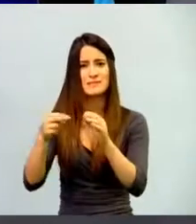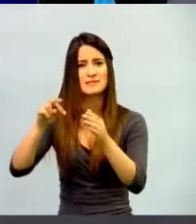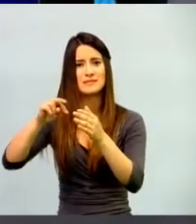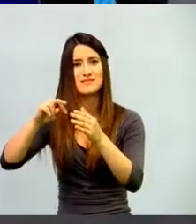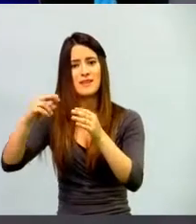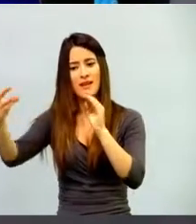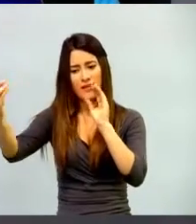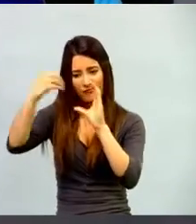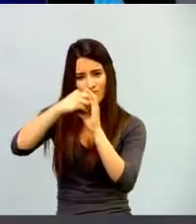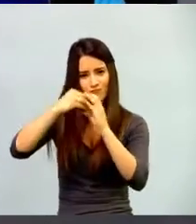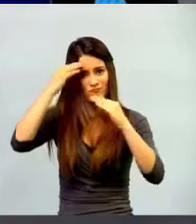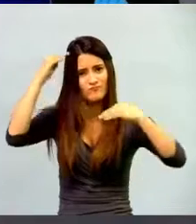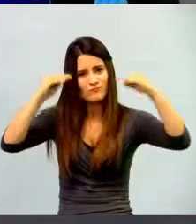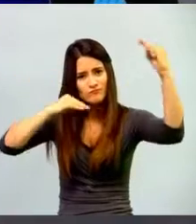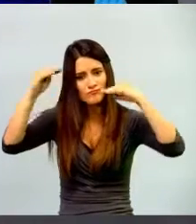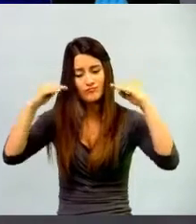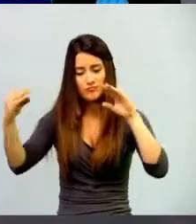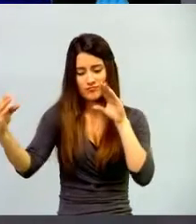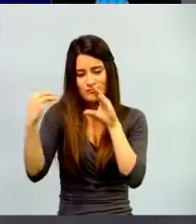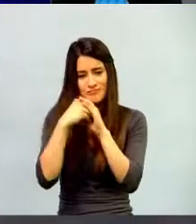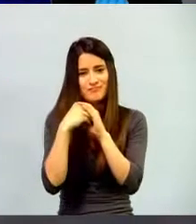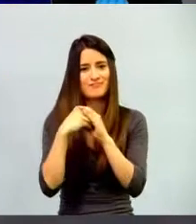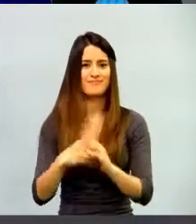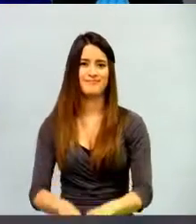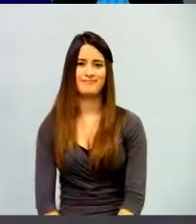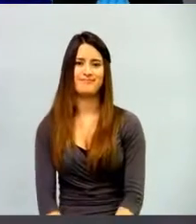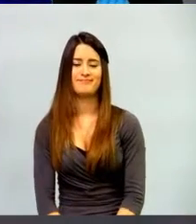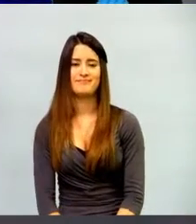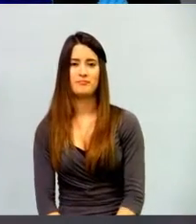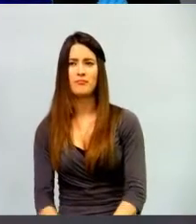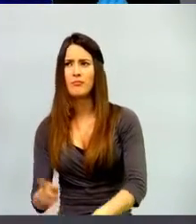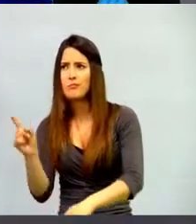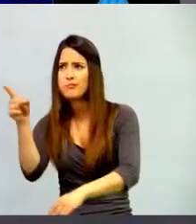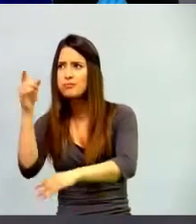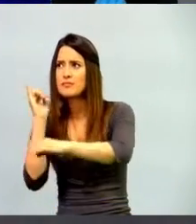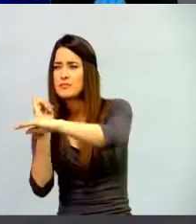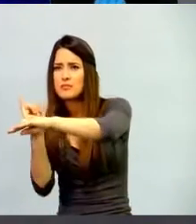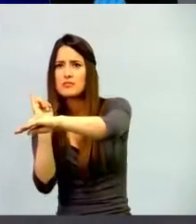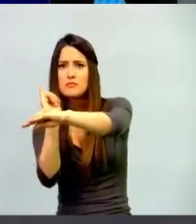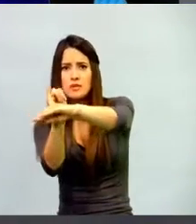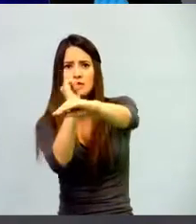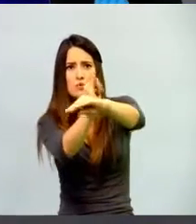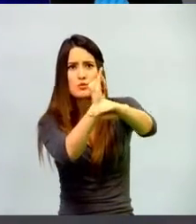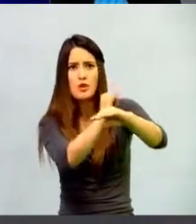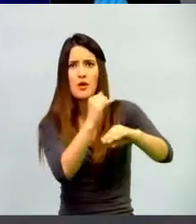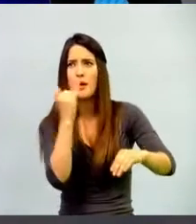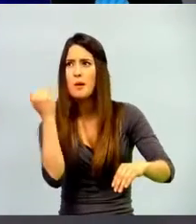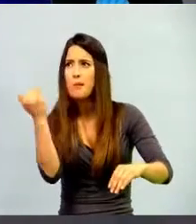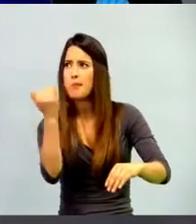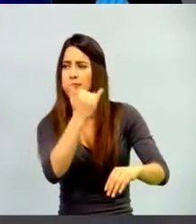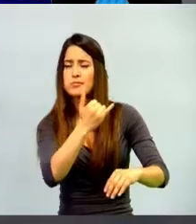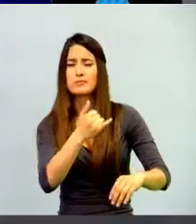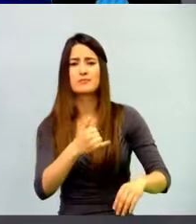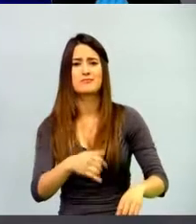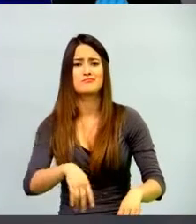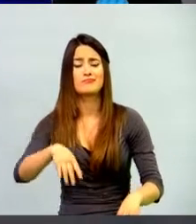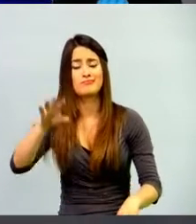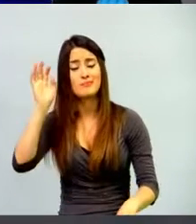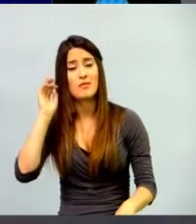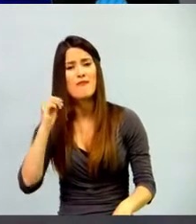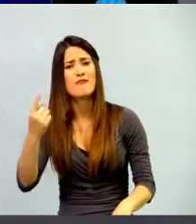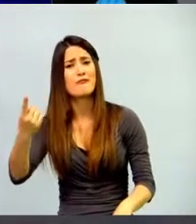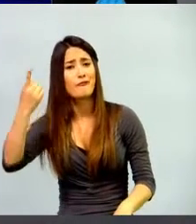sus competencias y que hay unas instituciones educativas que tienen mucho por hacer y que